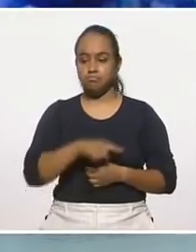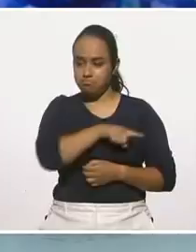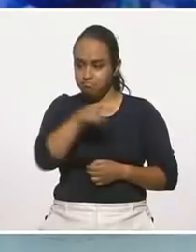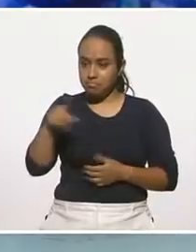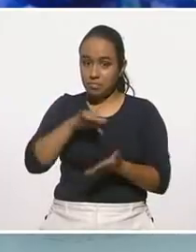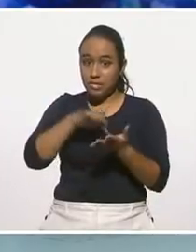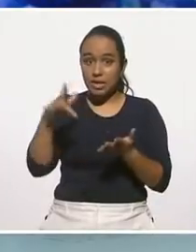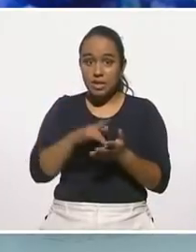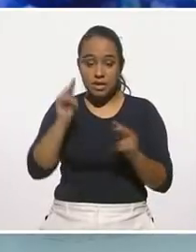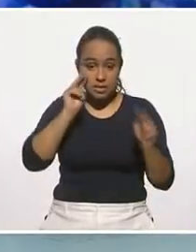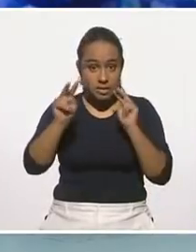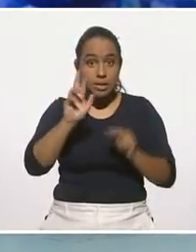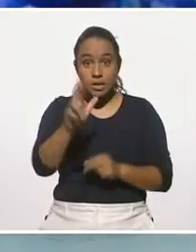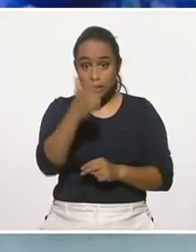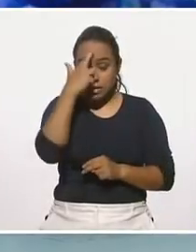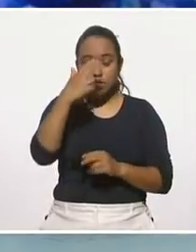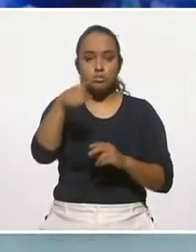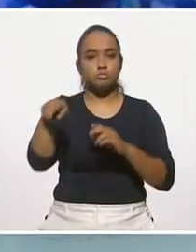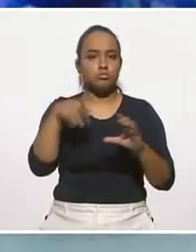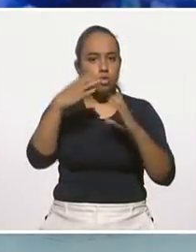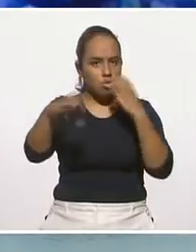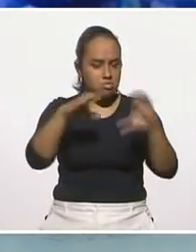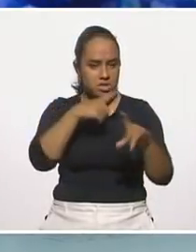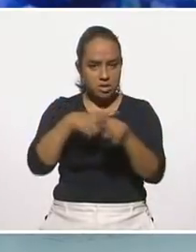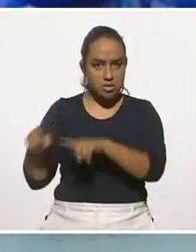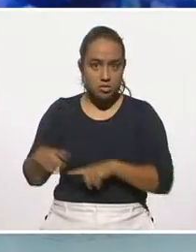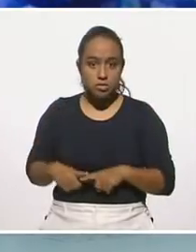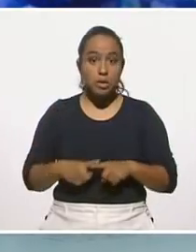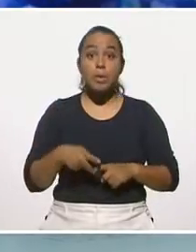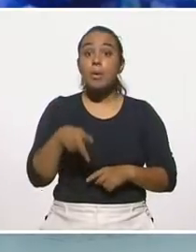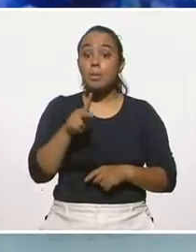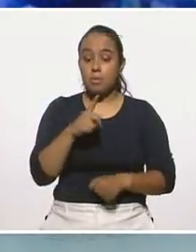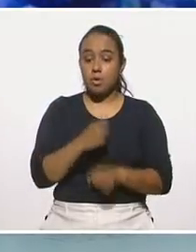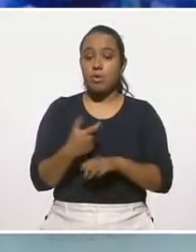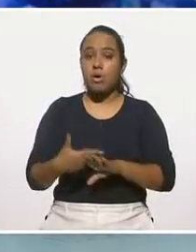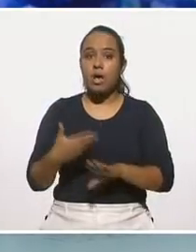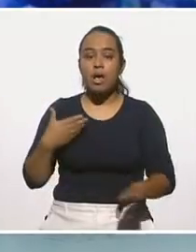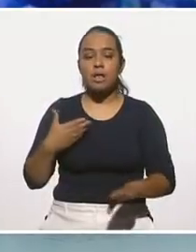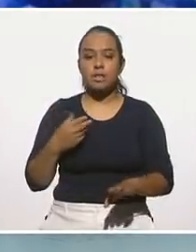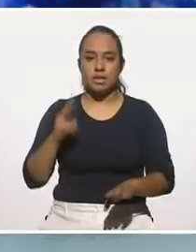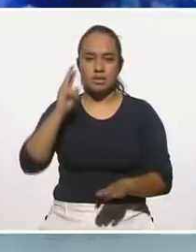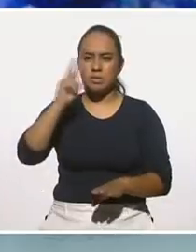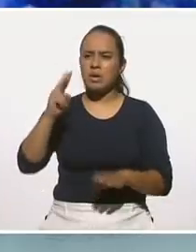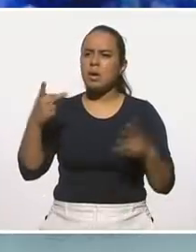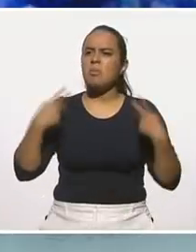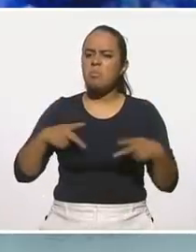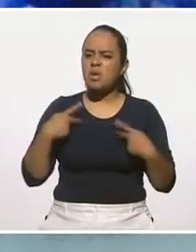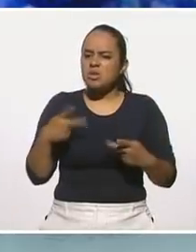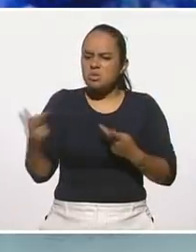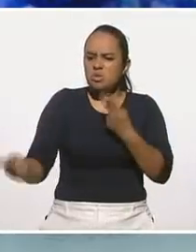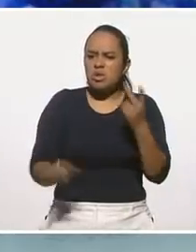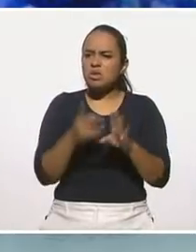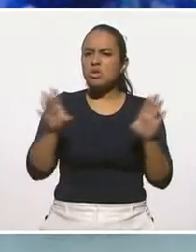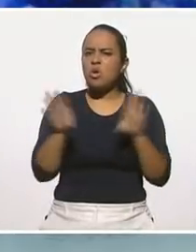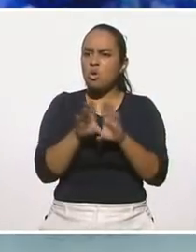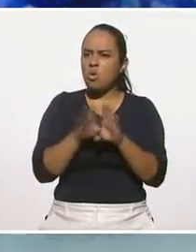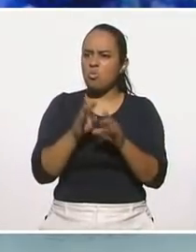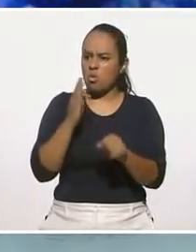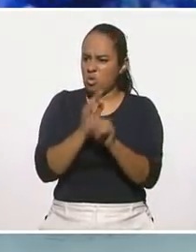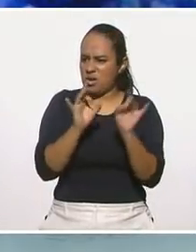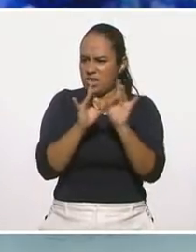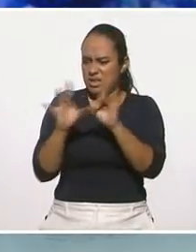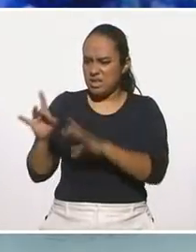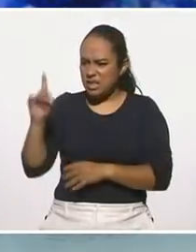ustedes que nos acompañan. Recuerden, manden todos sus comentarios. Pero primero vamos a ver el primer sondeo. ¿Cómo has afrontado las